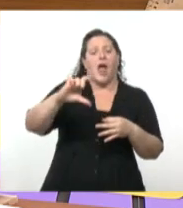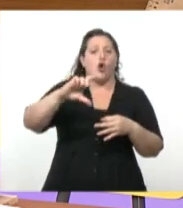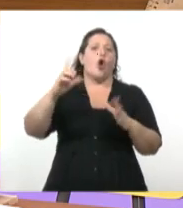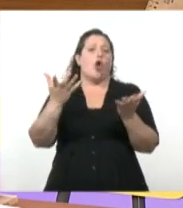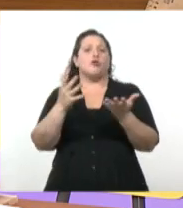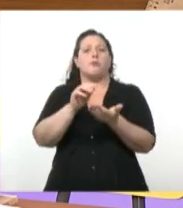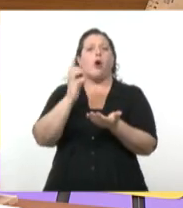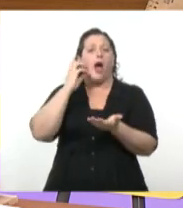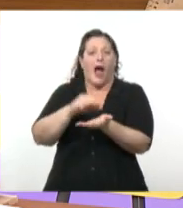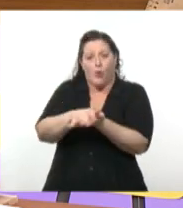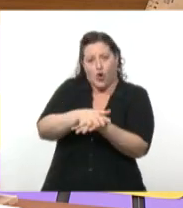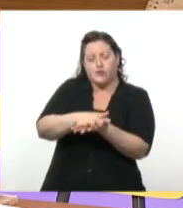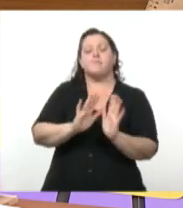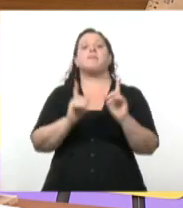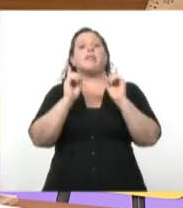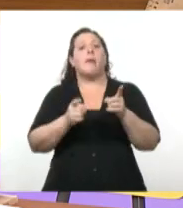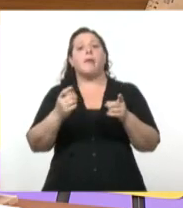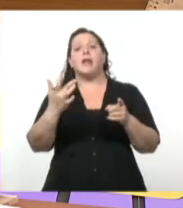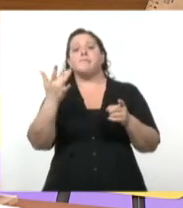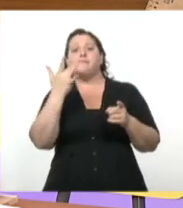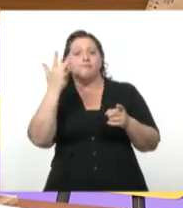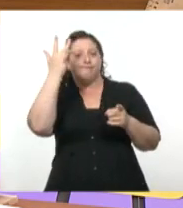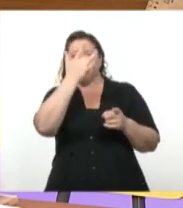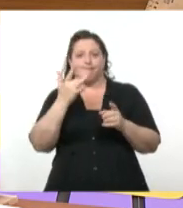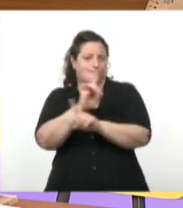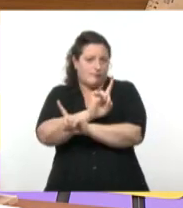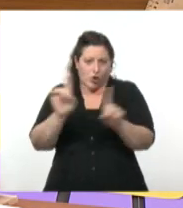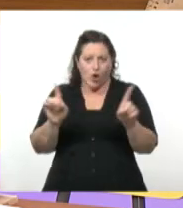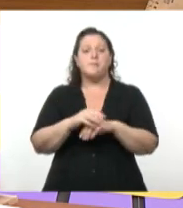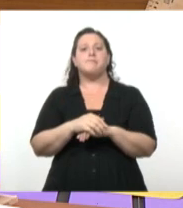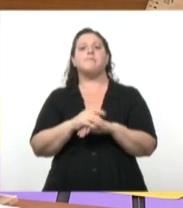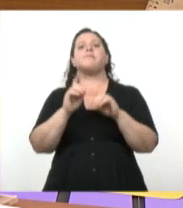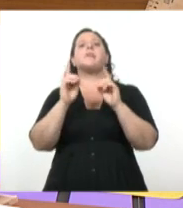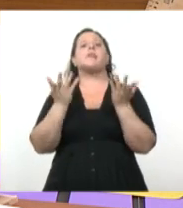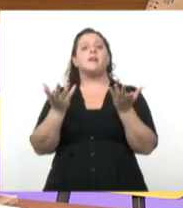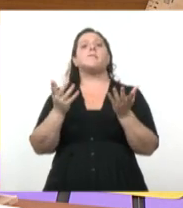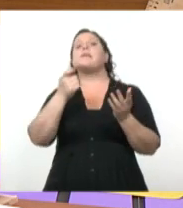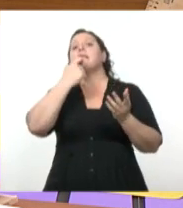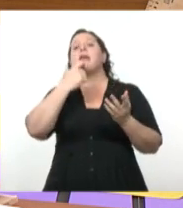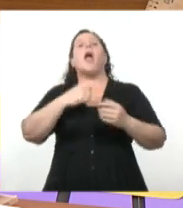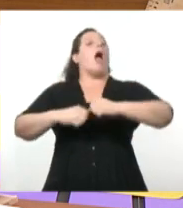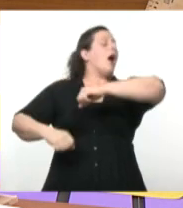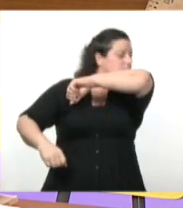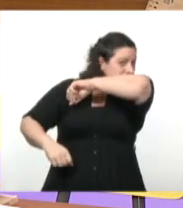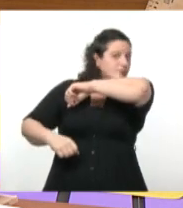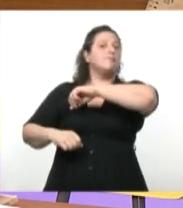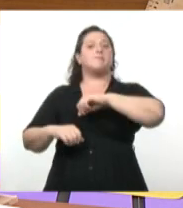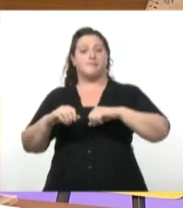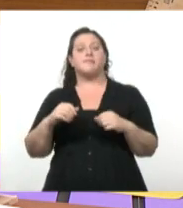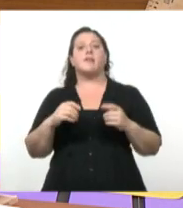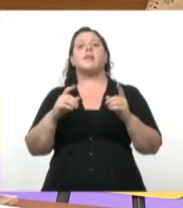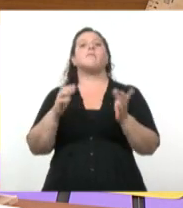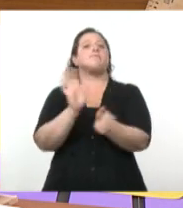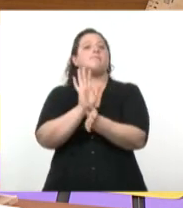tocarte los ojos, la nariz y la boca. Tres, cubrite la boca y la nariz con el pliegue del codo. Cuatro, ventila los